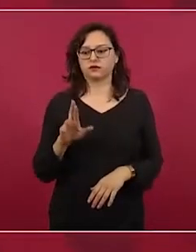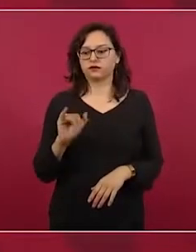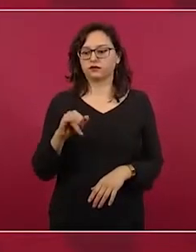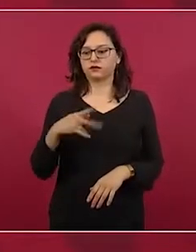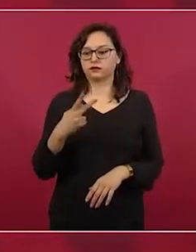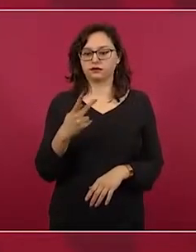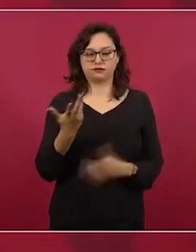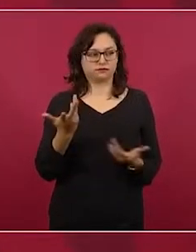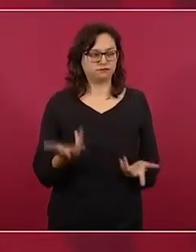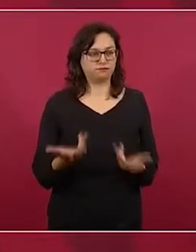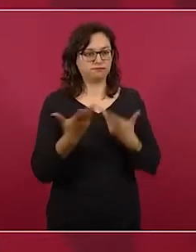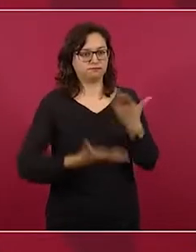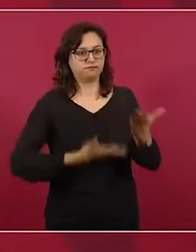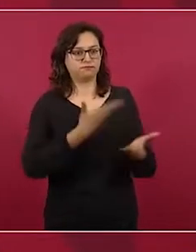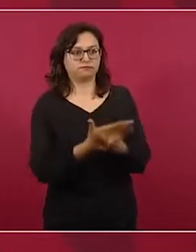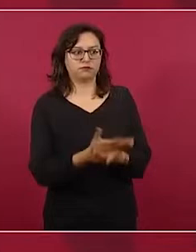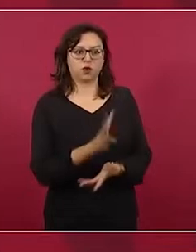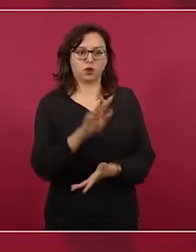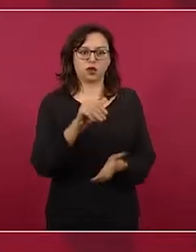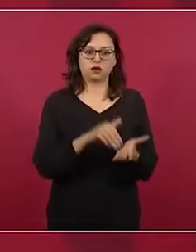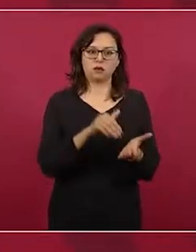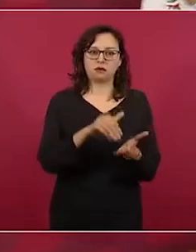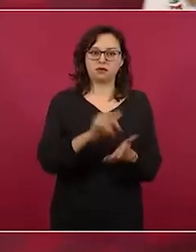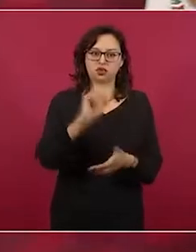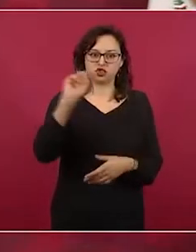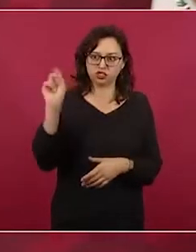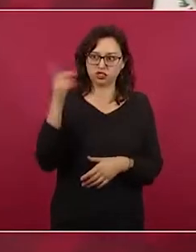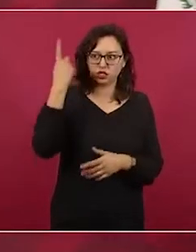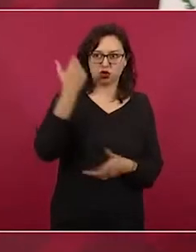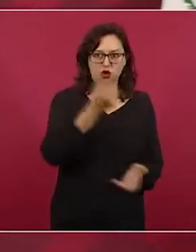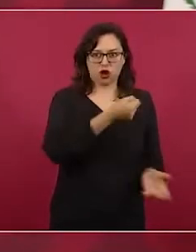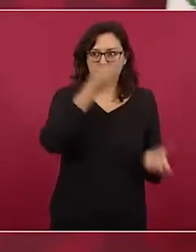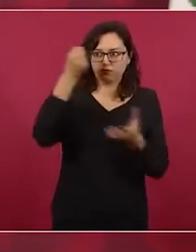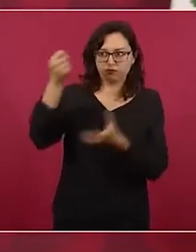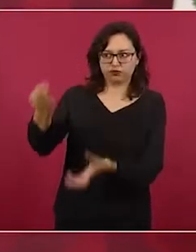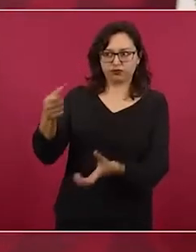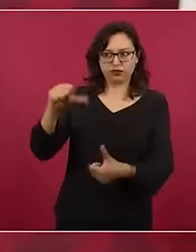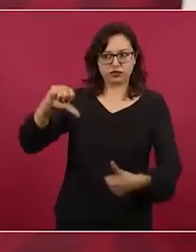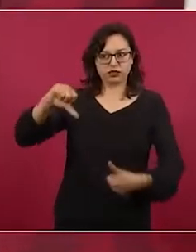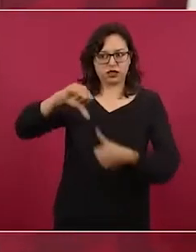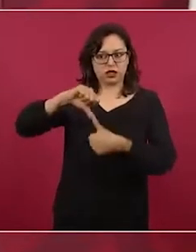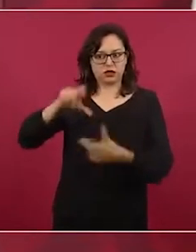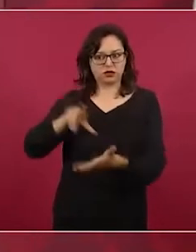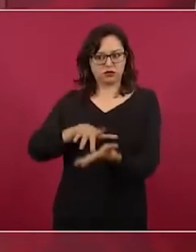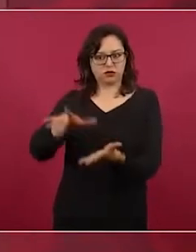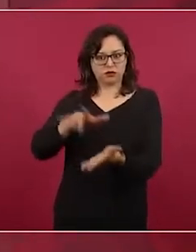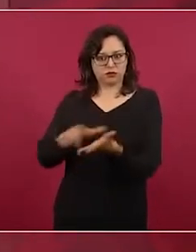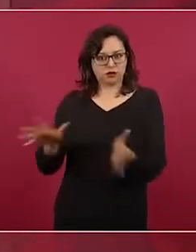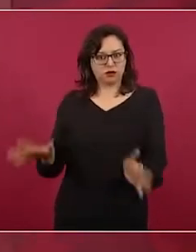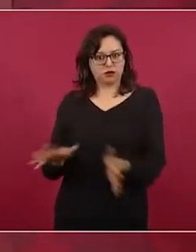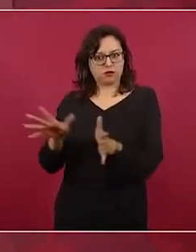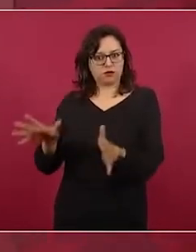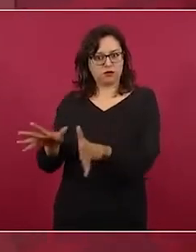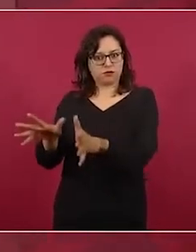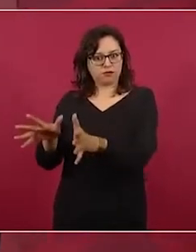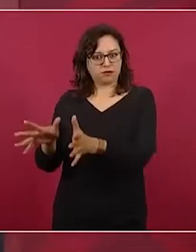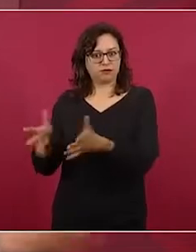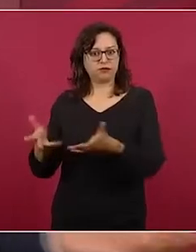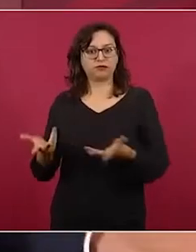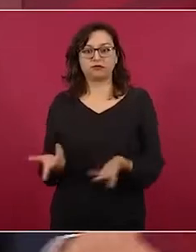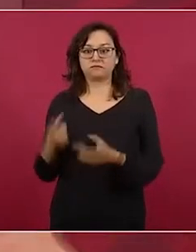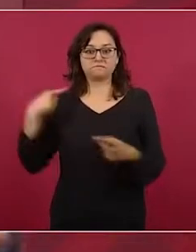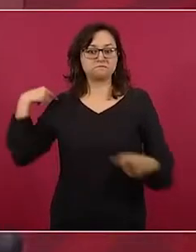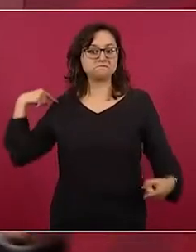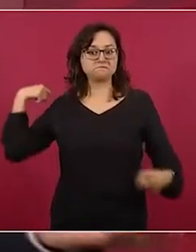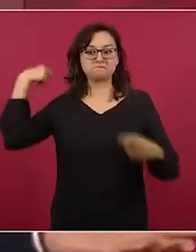se habló de cuatro mil millones millones de dólares para Centroamérica, y